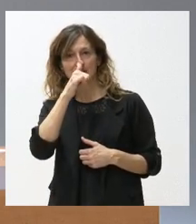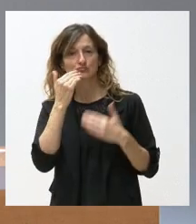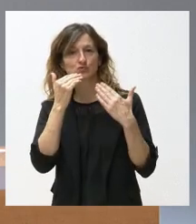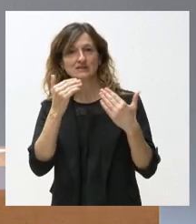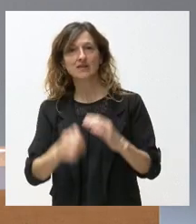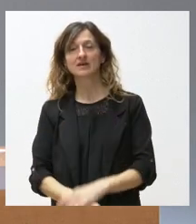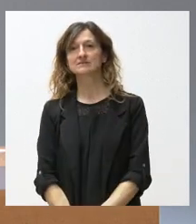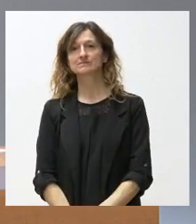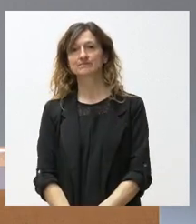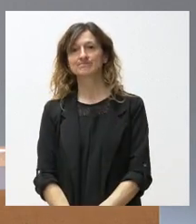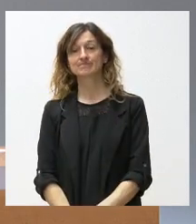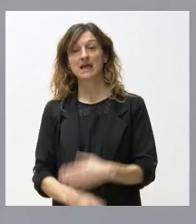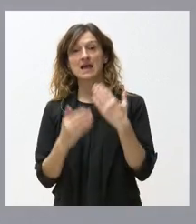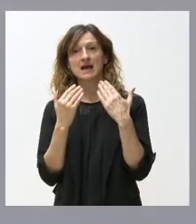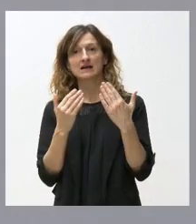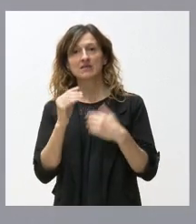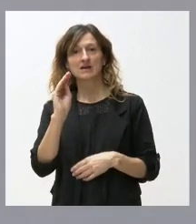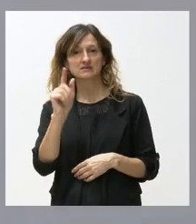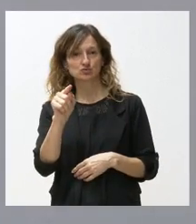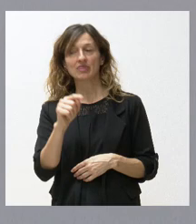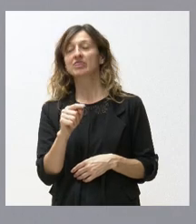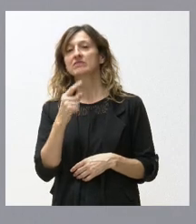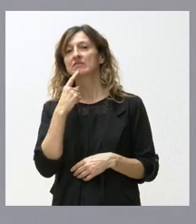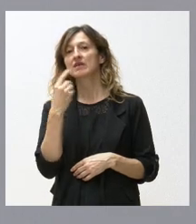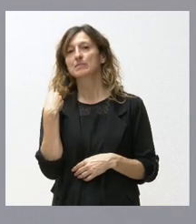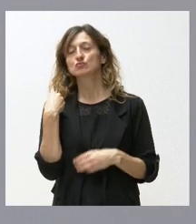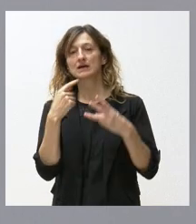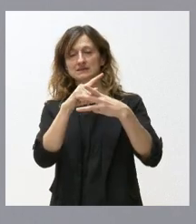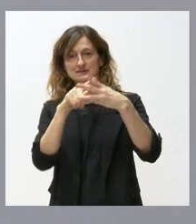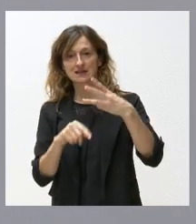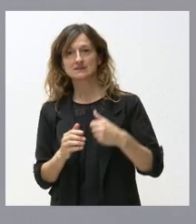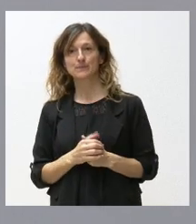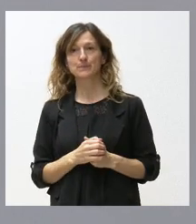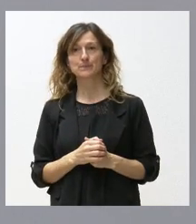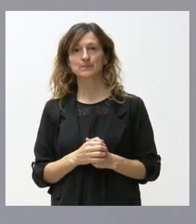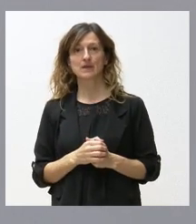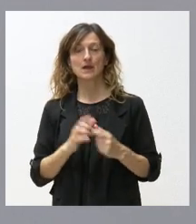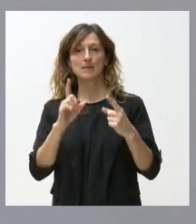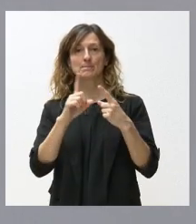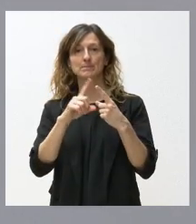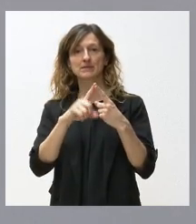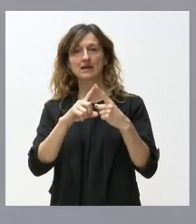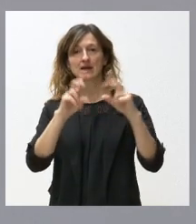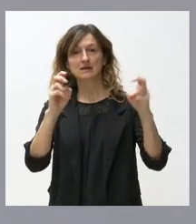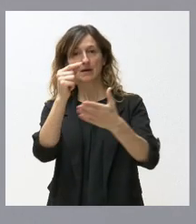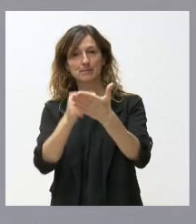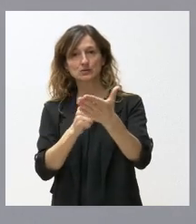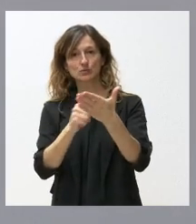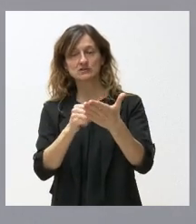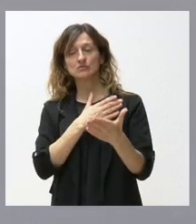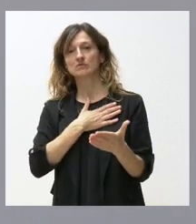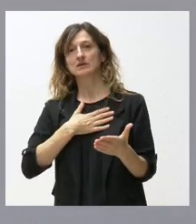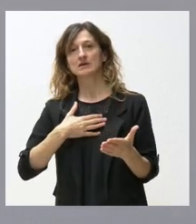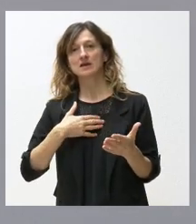Pues gracias a usted. Plantea tres grandes cuestiones. La primera es el tema del presupuesto. Nuestra idea es tener este pacto